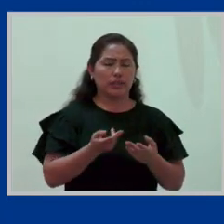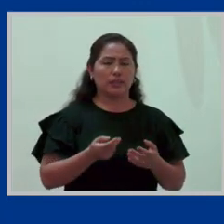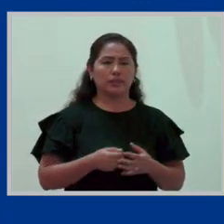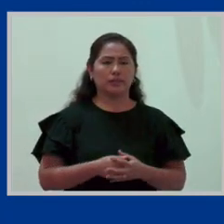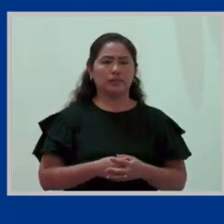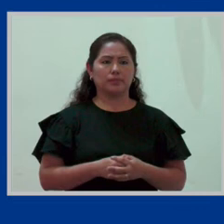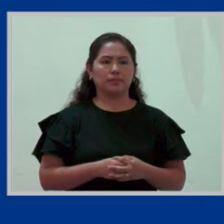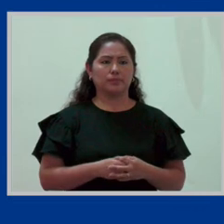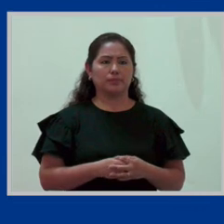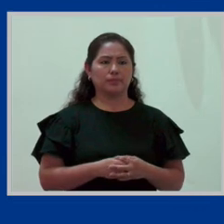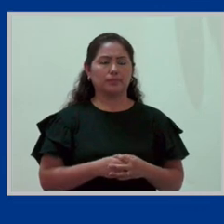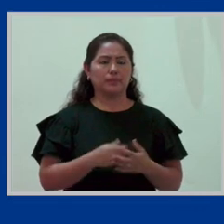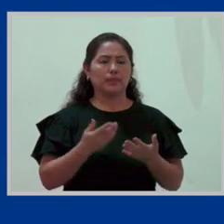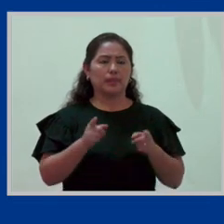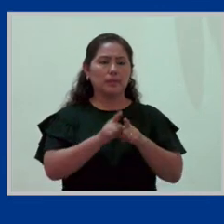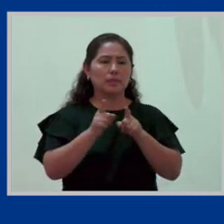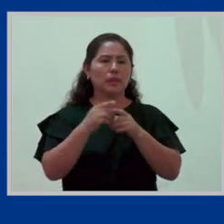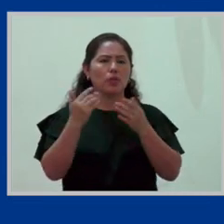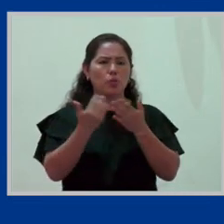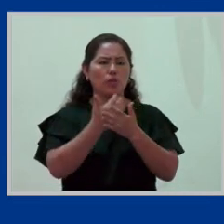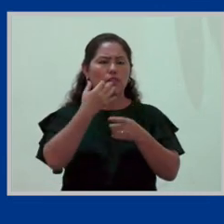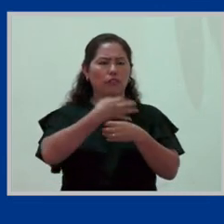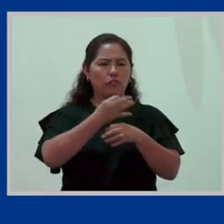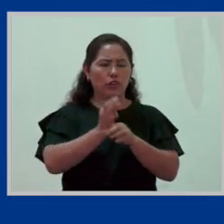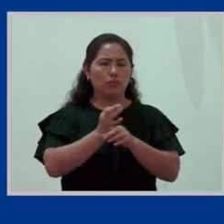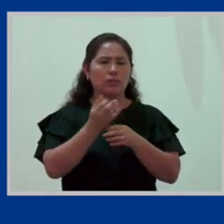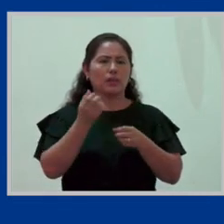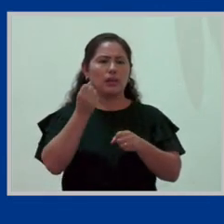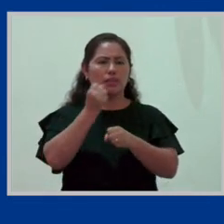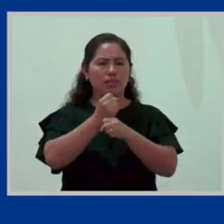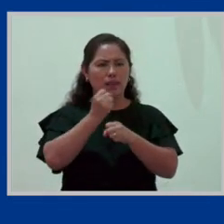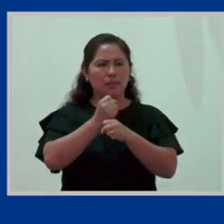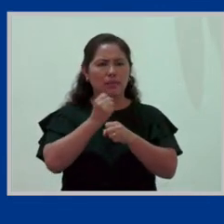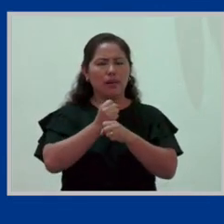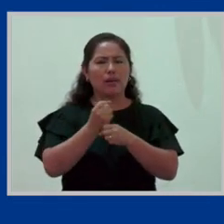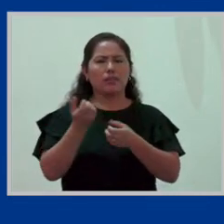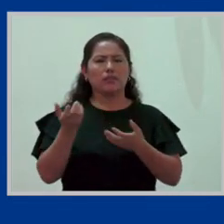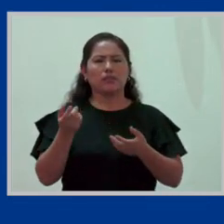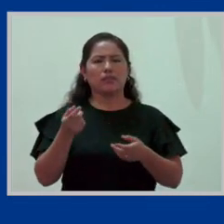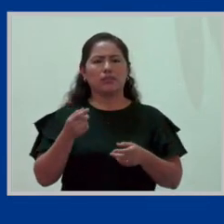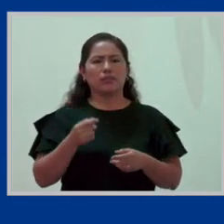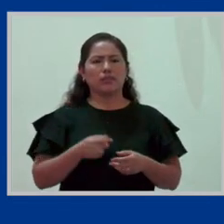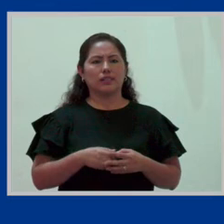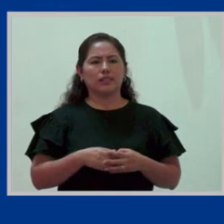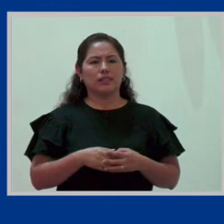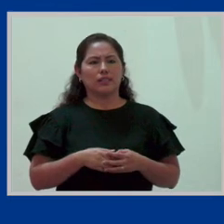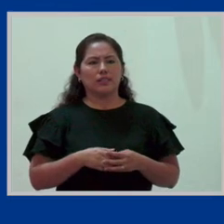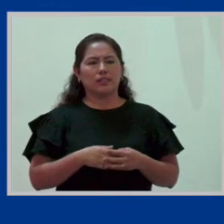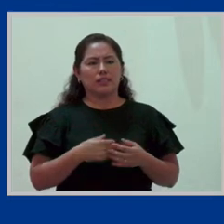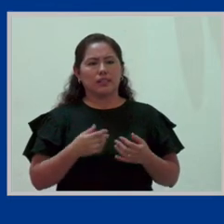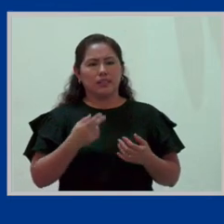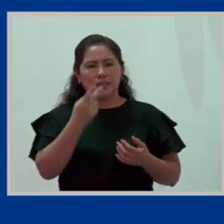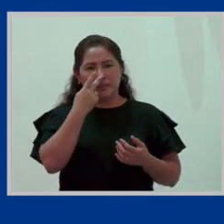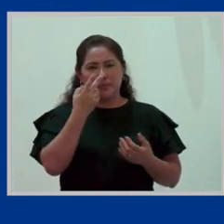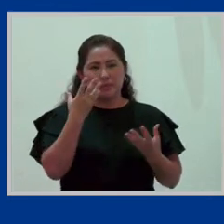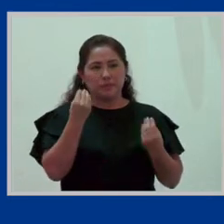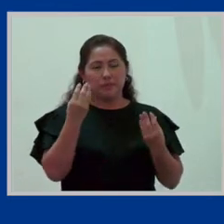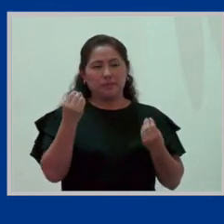la realidad de nuevas formas de organización del trabajo. El trabajo remoto, el famoso teletrabajo hoy ya vigente.